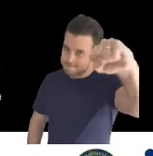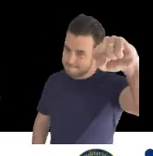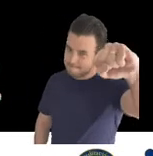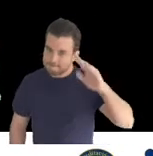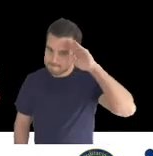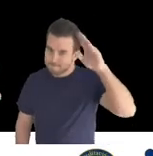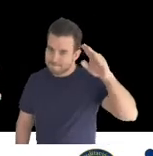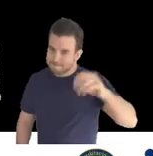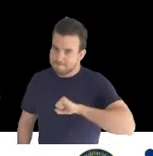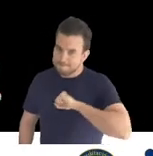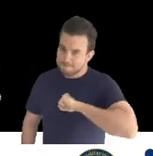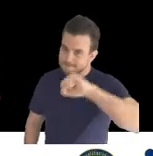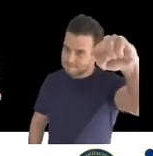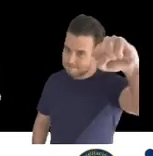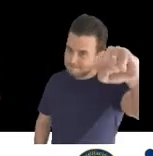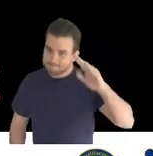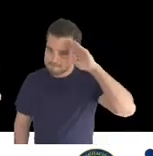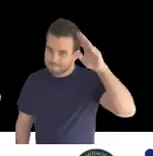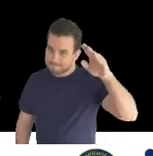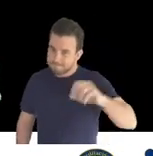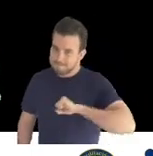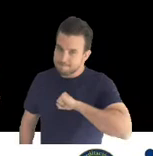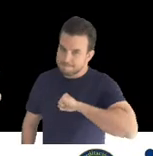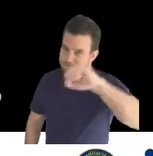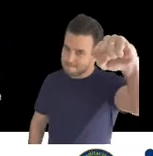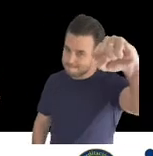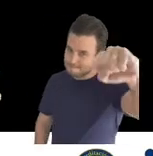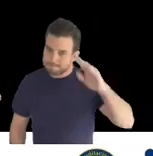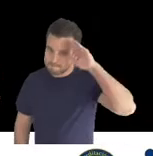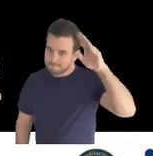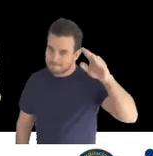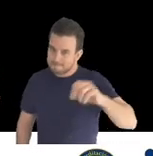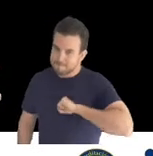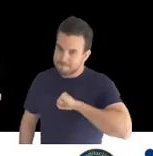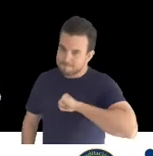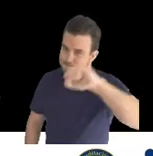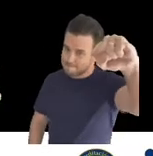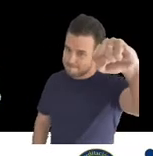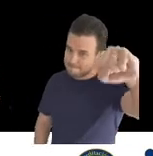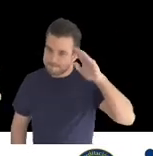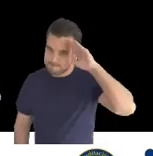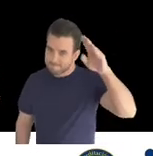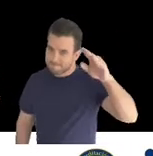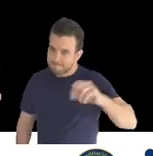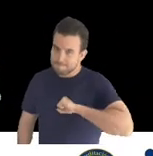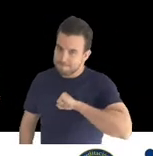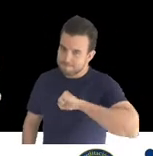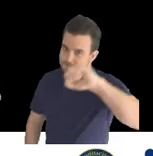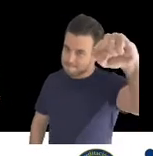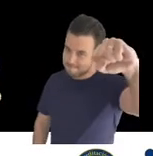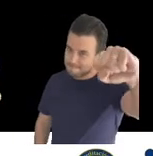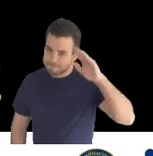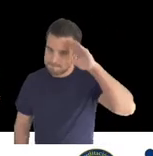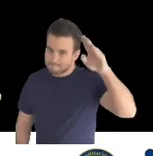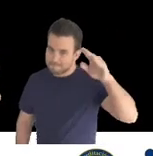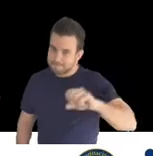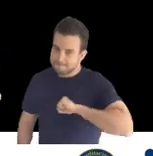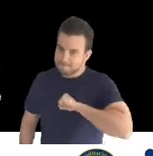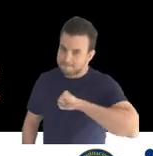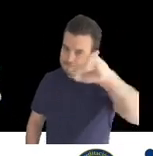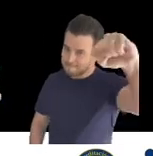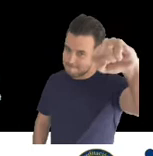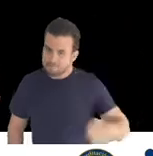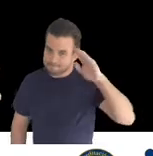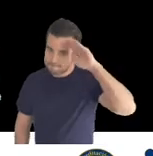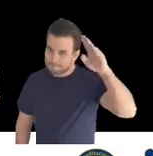y es la temática de la norma antisobordo. Actualmente tuve la oportunidad de ser el consultor para